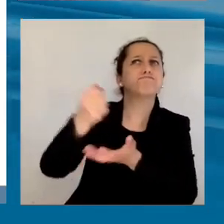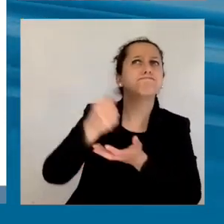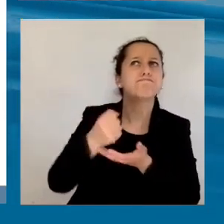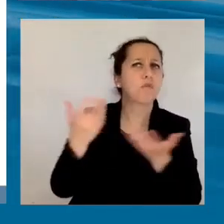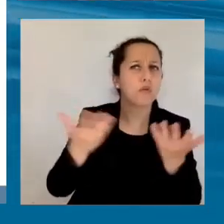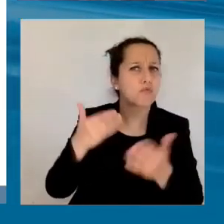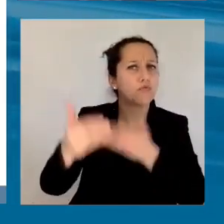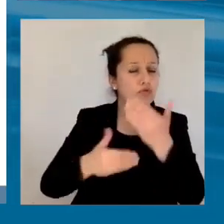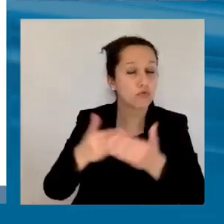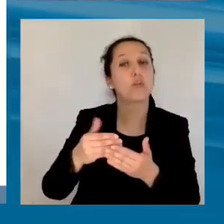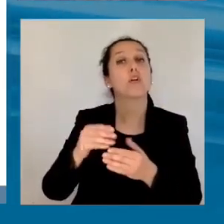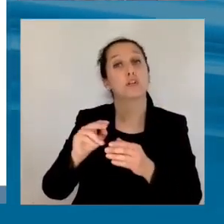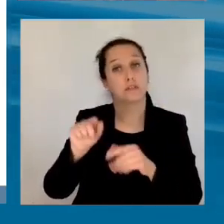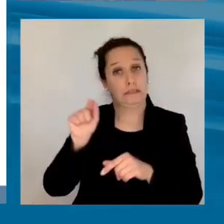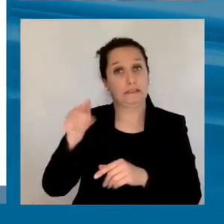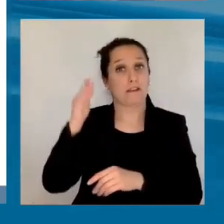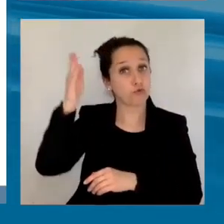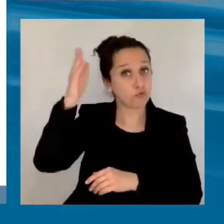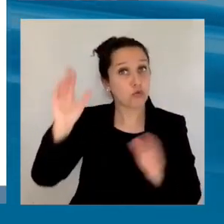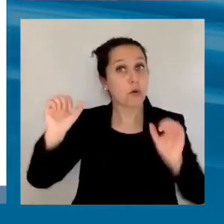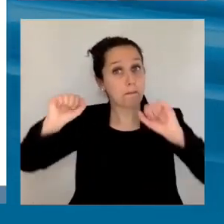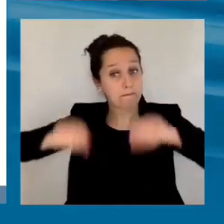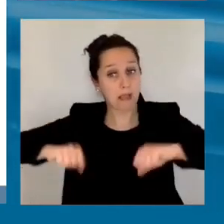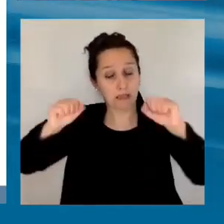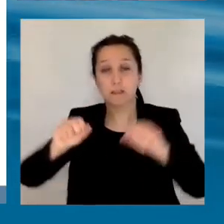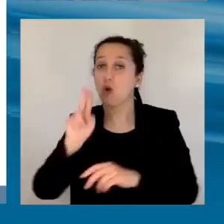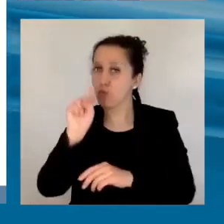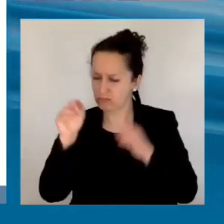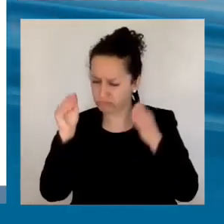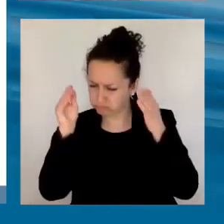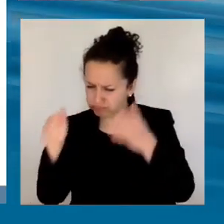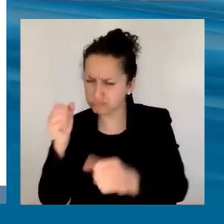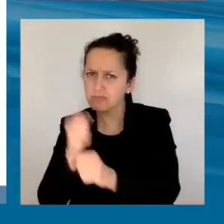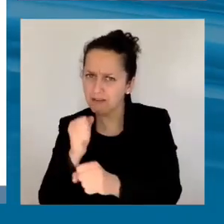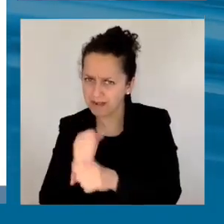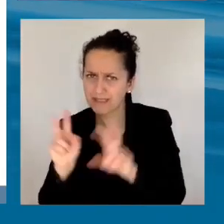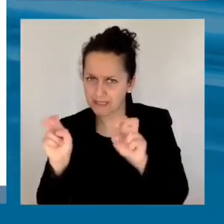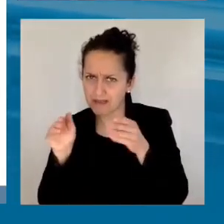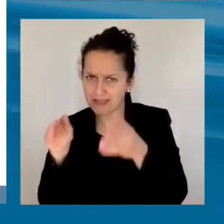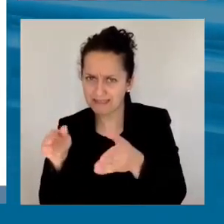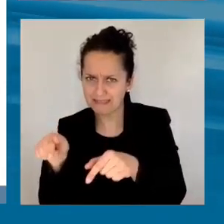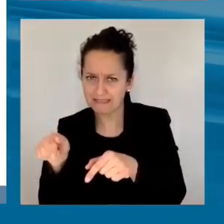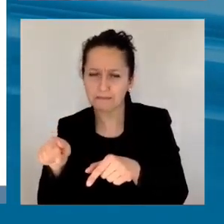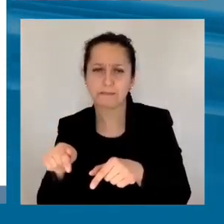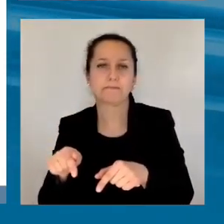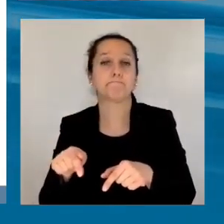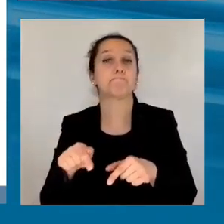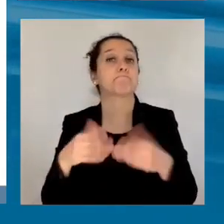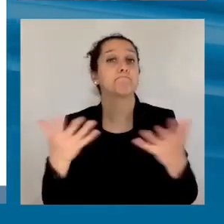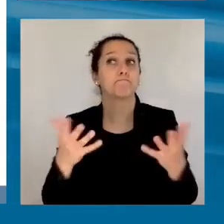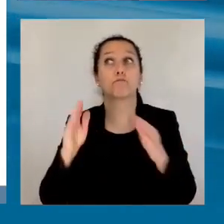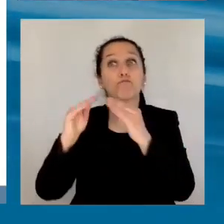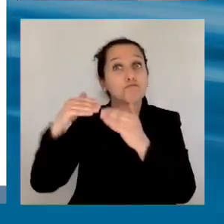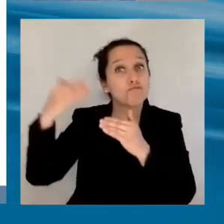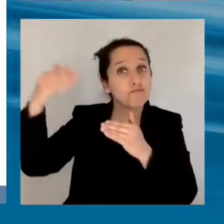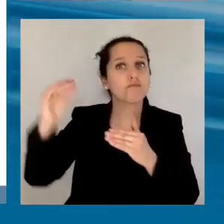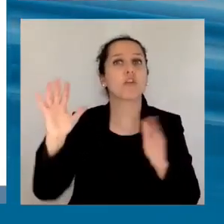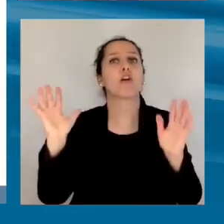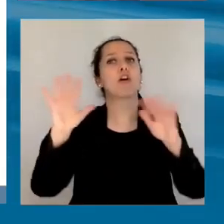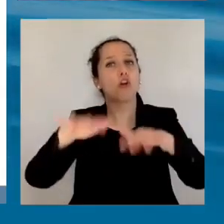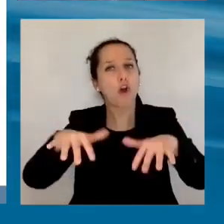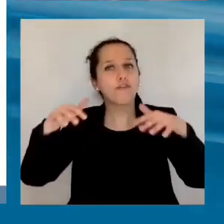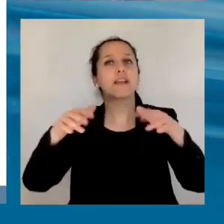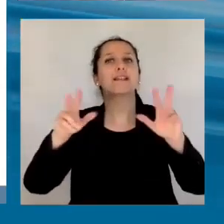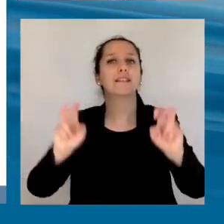ahí, Naciones Unidas se han venido trabajando muchísimo en ese tema y hay momentum porque viene la conferencia de financiación para el desarrollo en